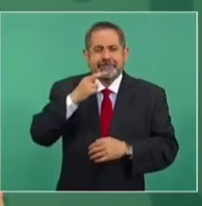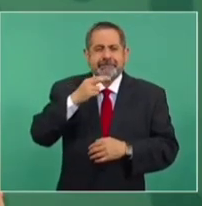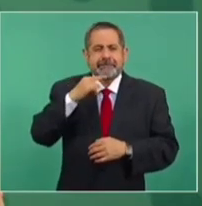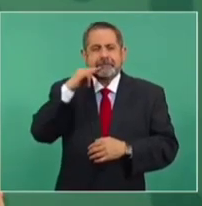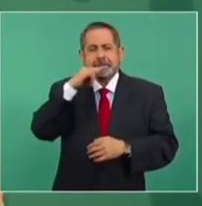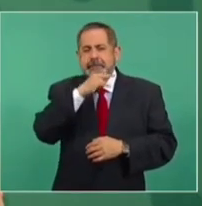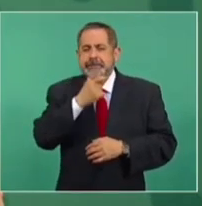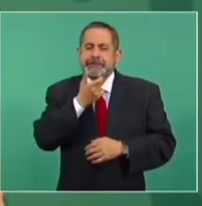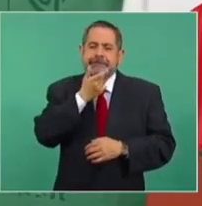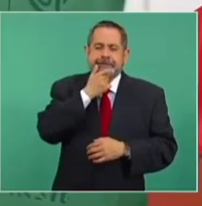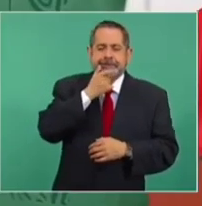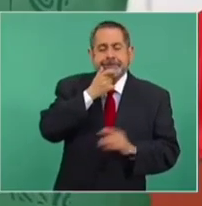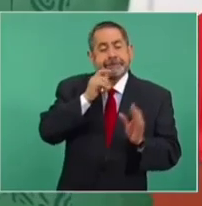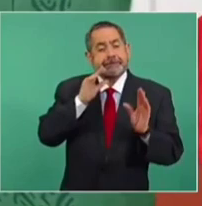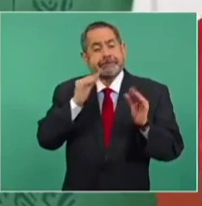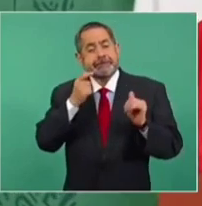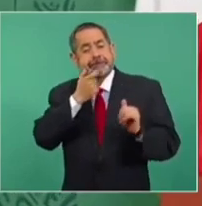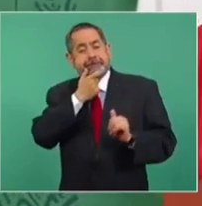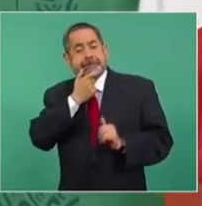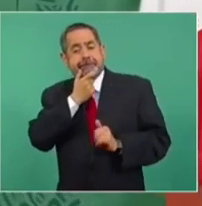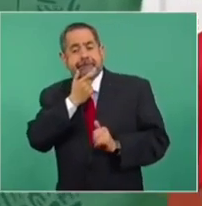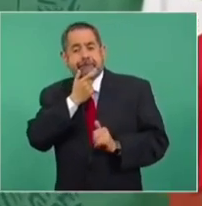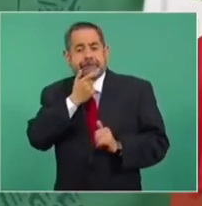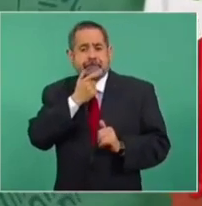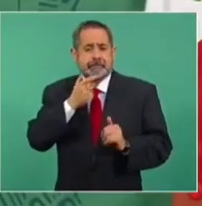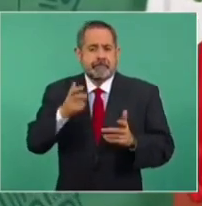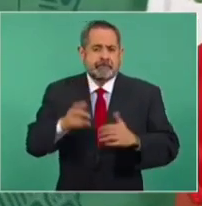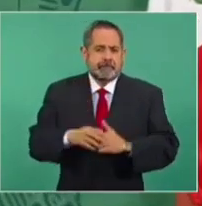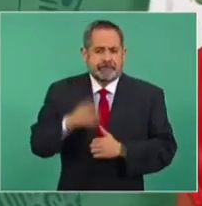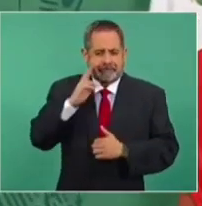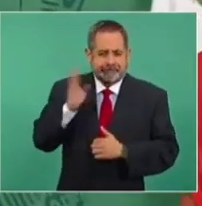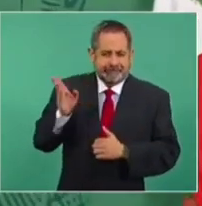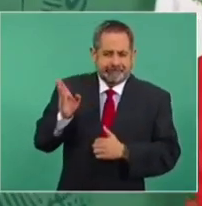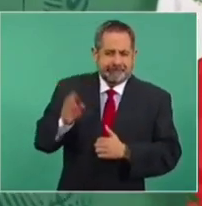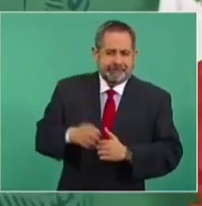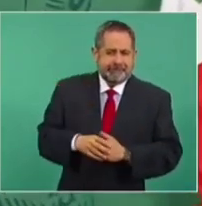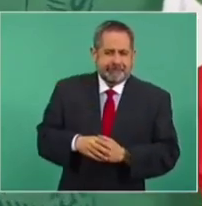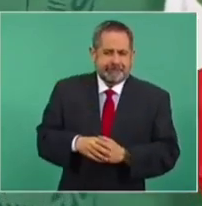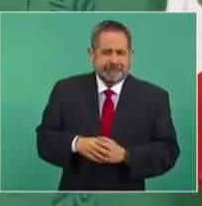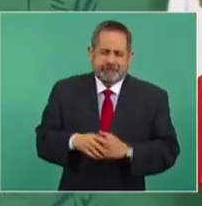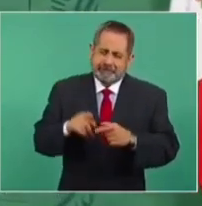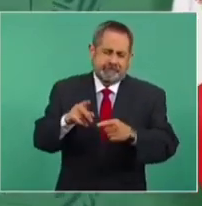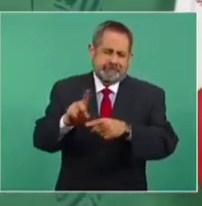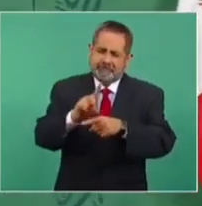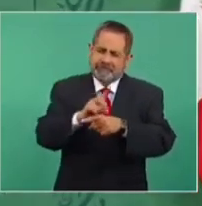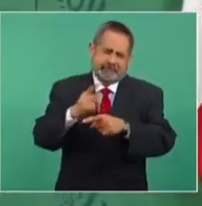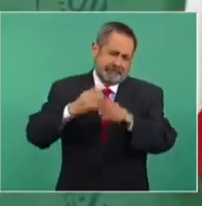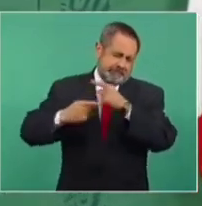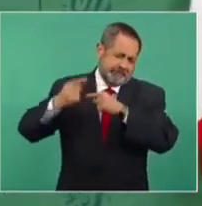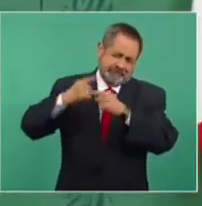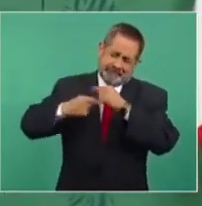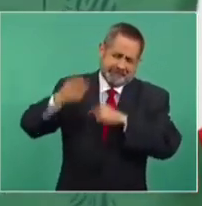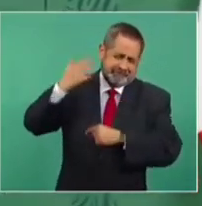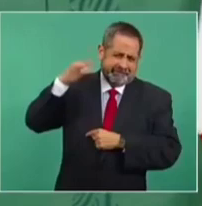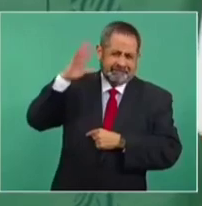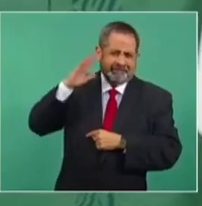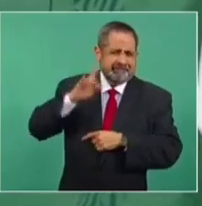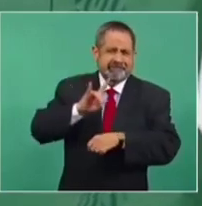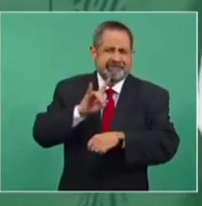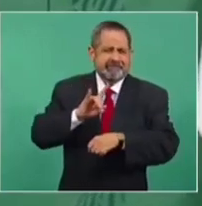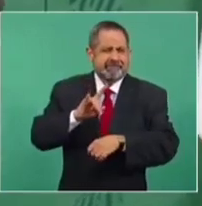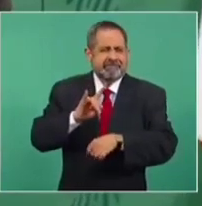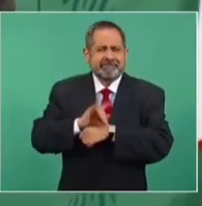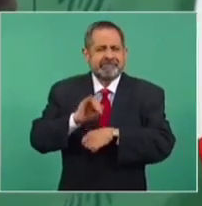viene de tiempo atrás, pero